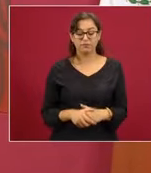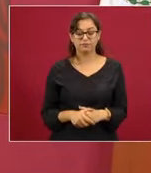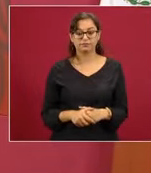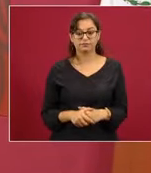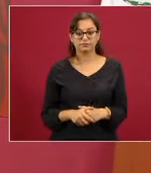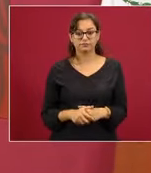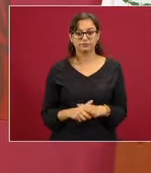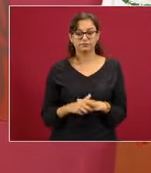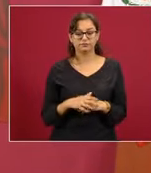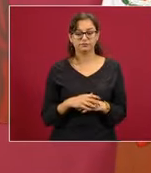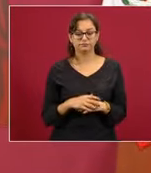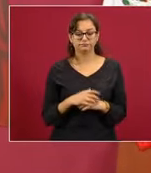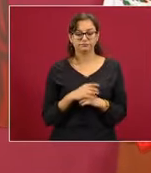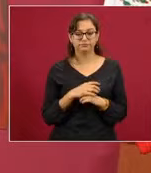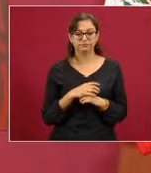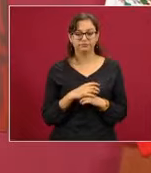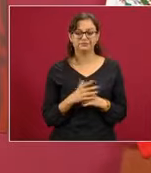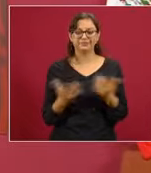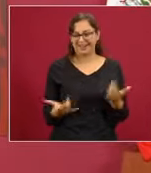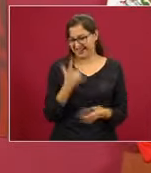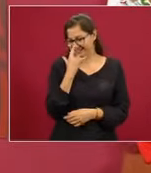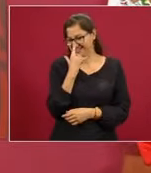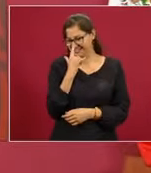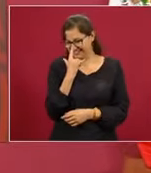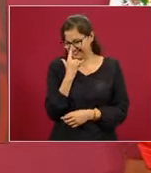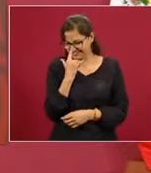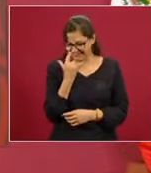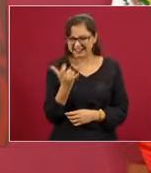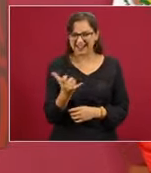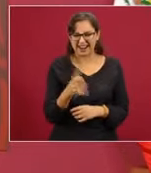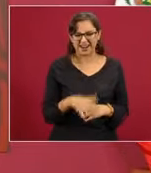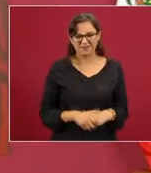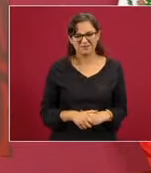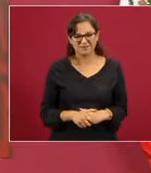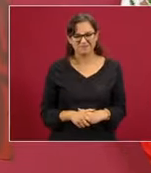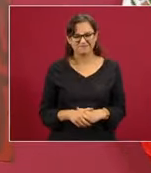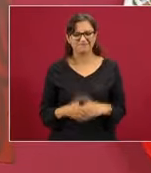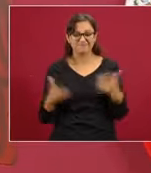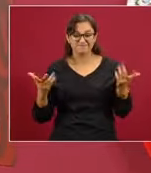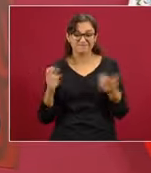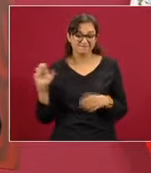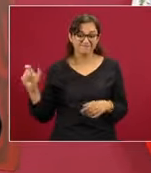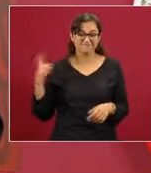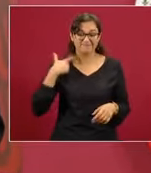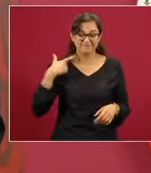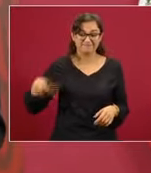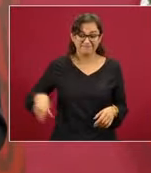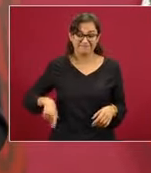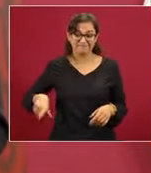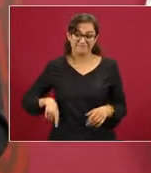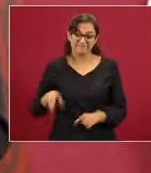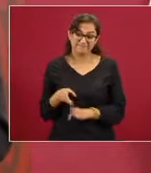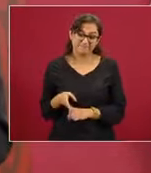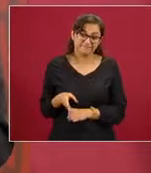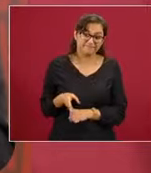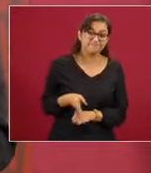Fíjense cómo son las cosas. Este régimen corrupto que